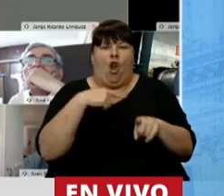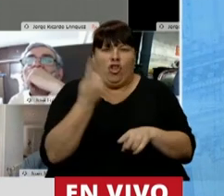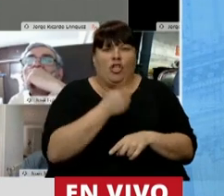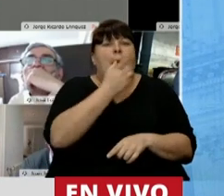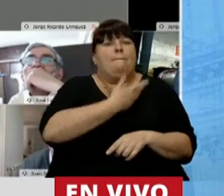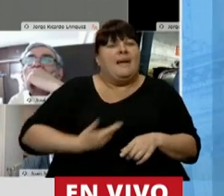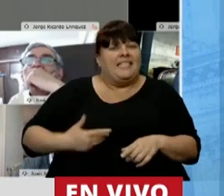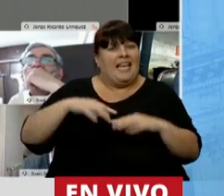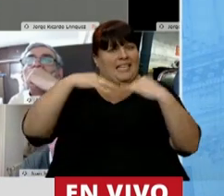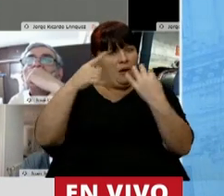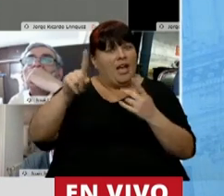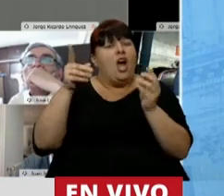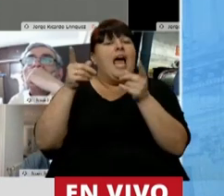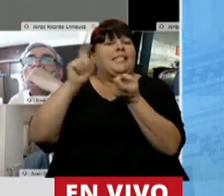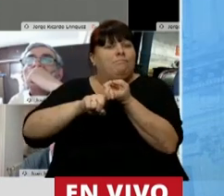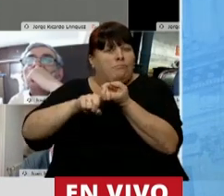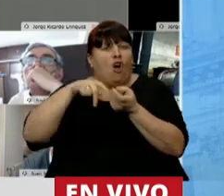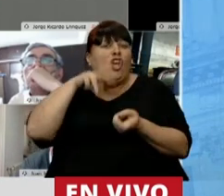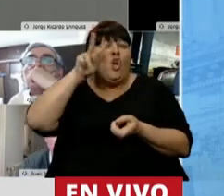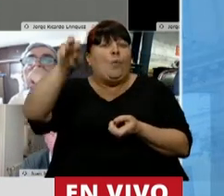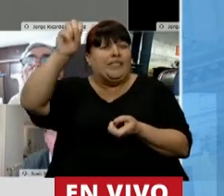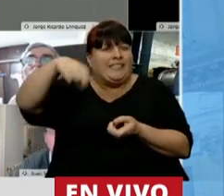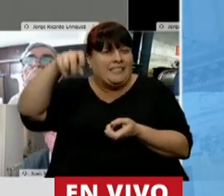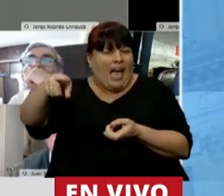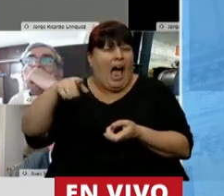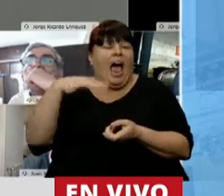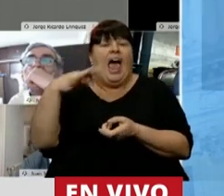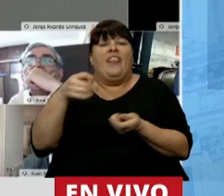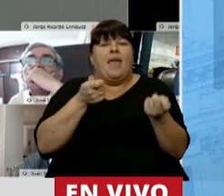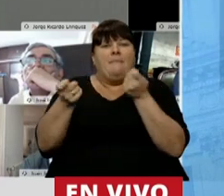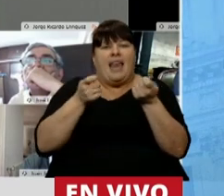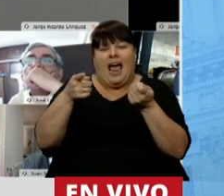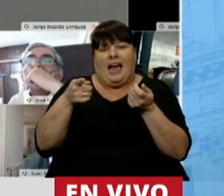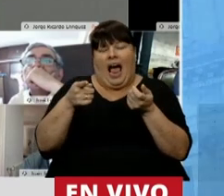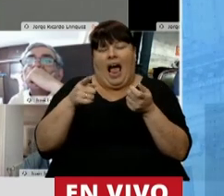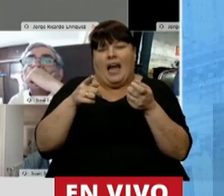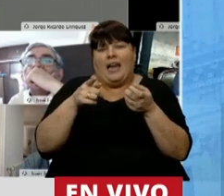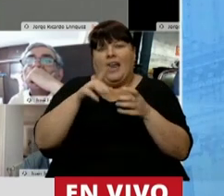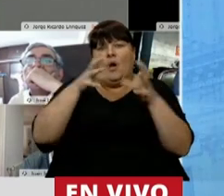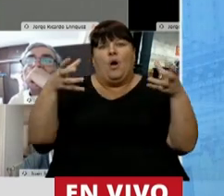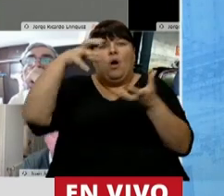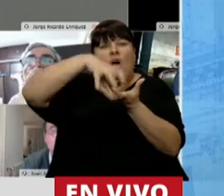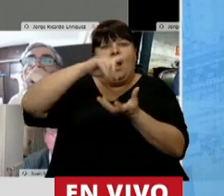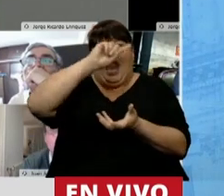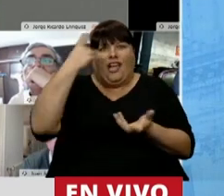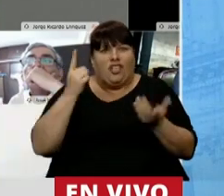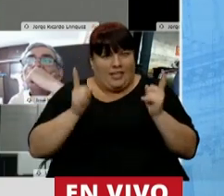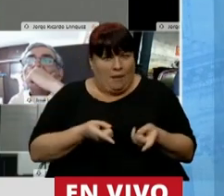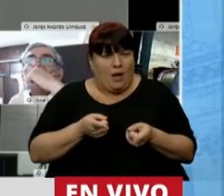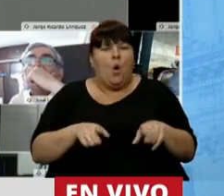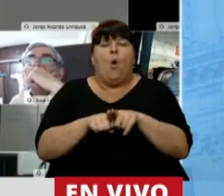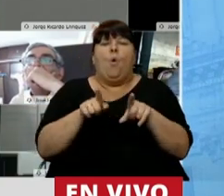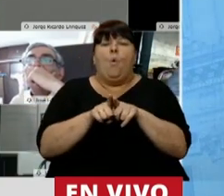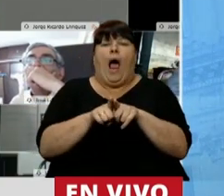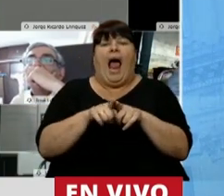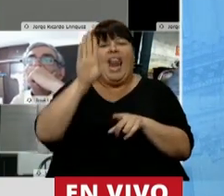Como el Presidente de la Cámara tiene su compañera, que la había acá presente, que tiene que manejar los destinos de un organismo nacional. Como